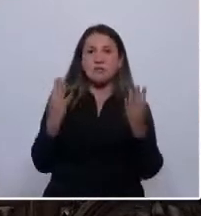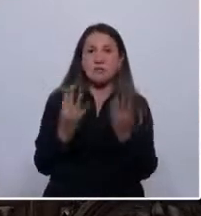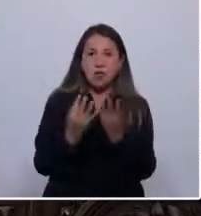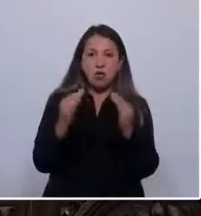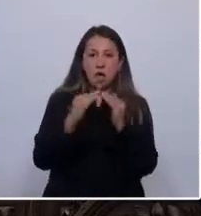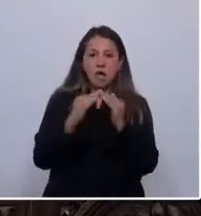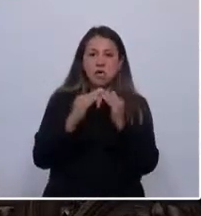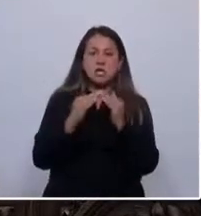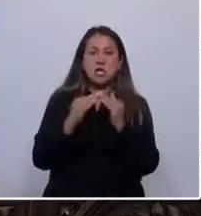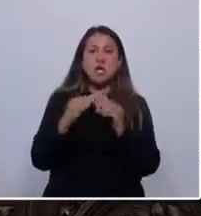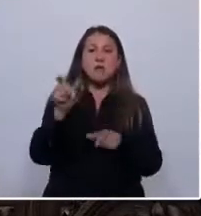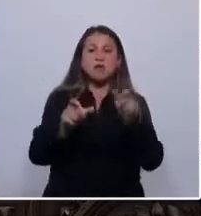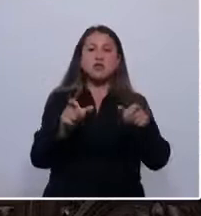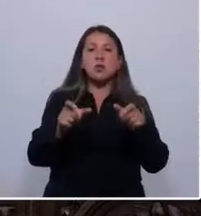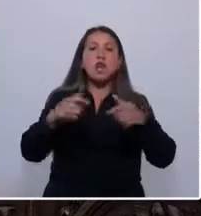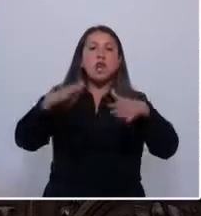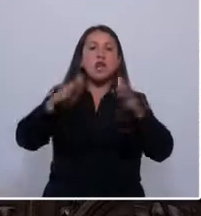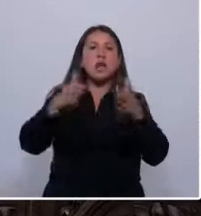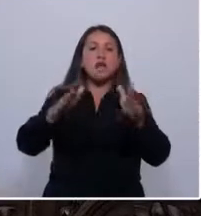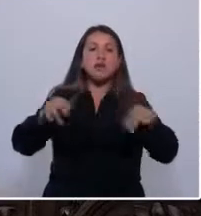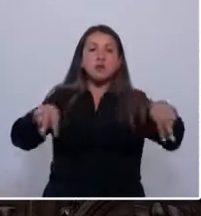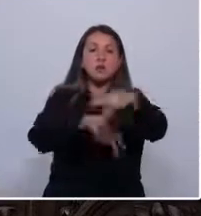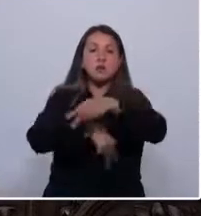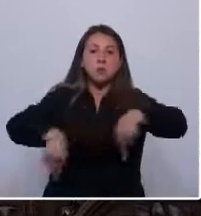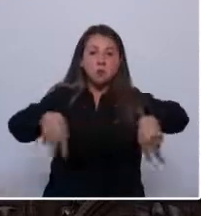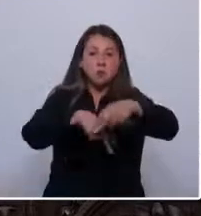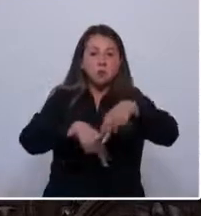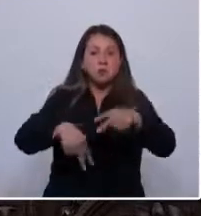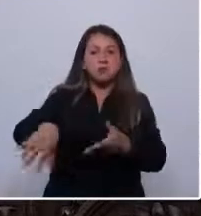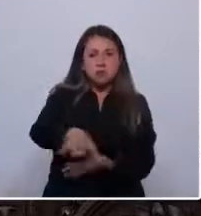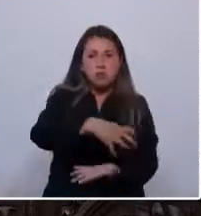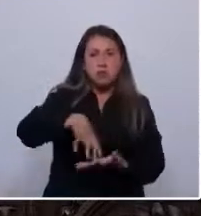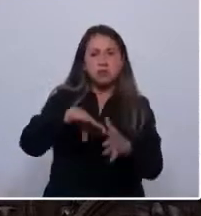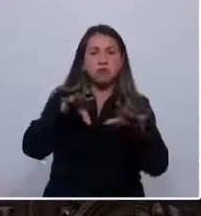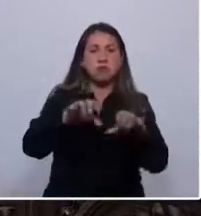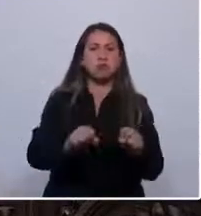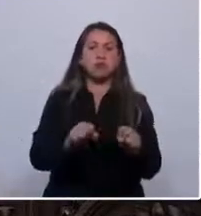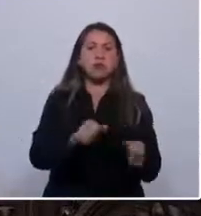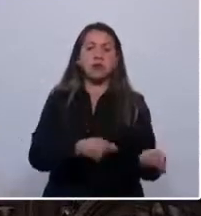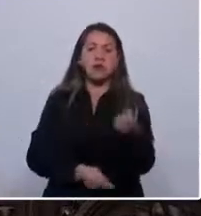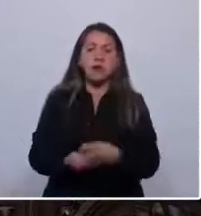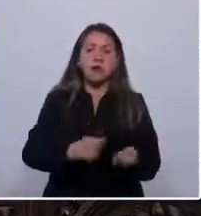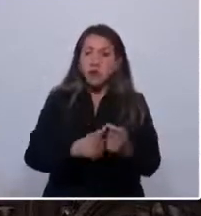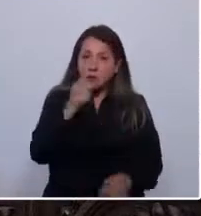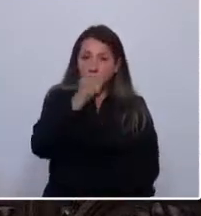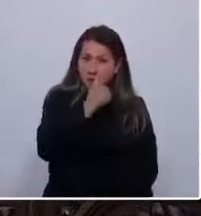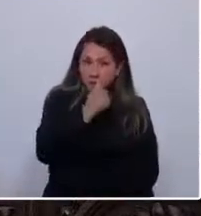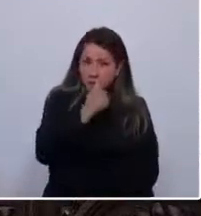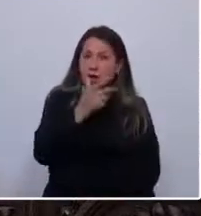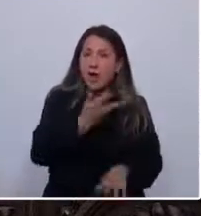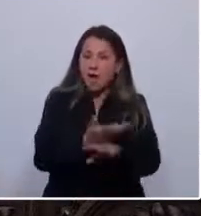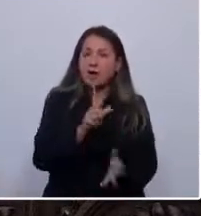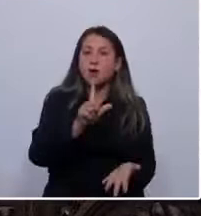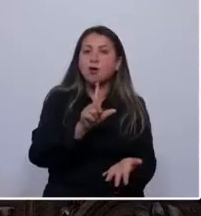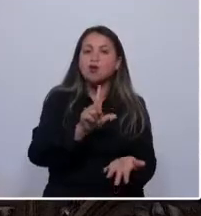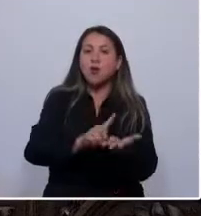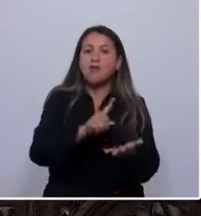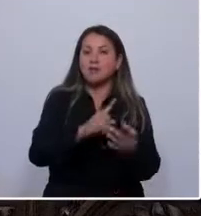delincuentes andan libres por las calles. Las poblaciones tomadas por la narco-cultura también son zonas de sacrificio.